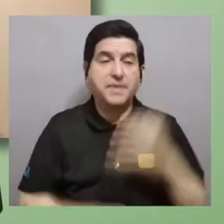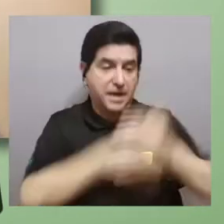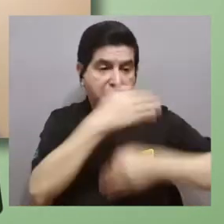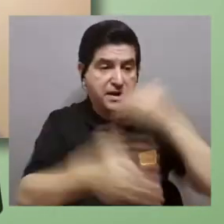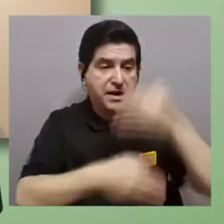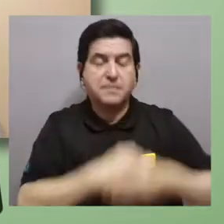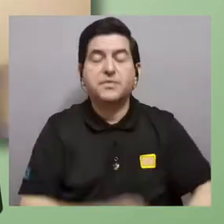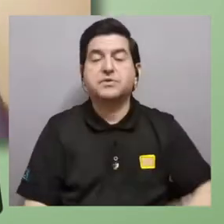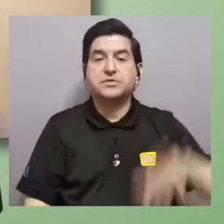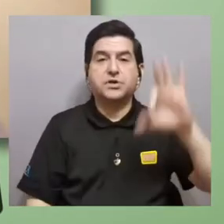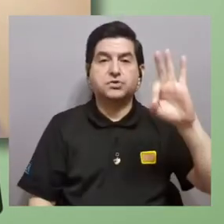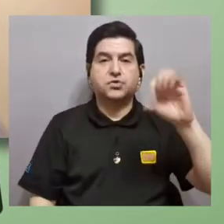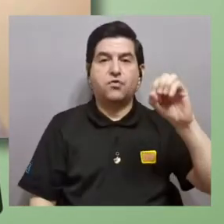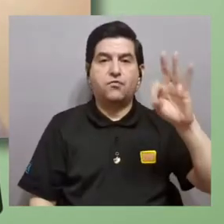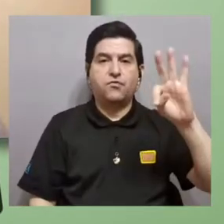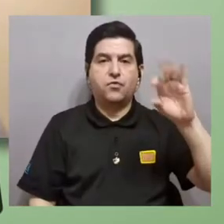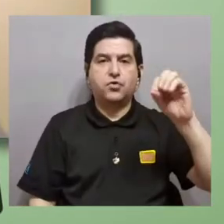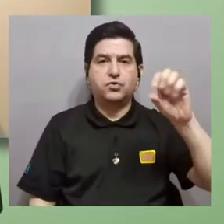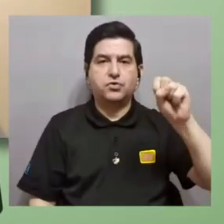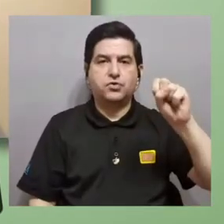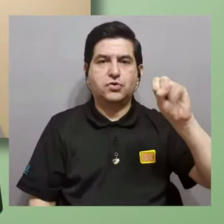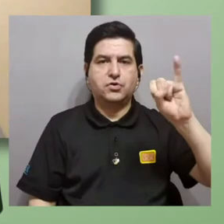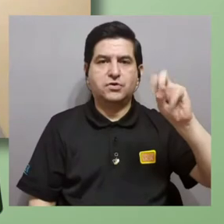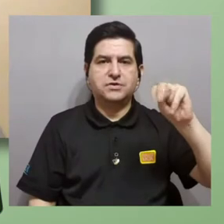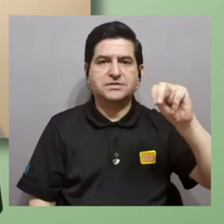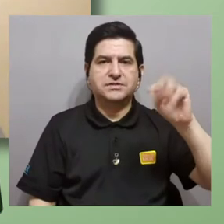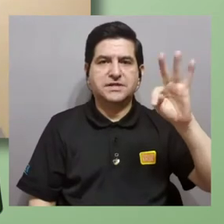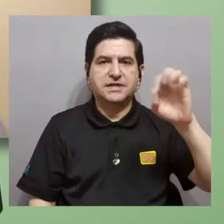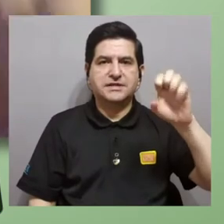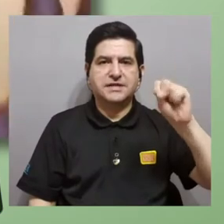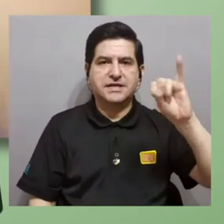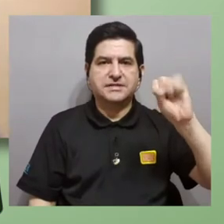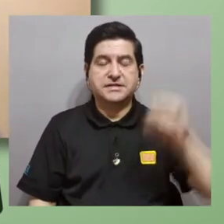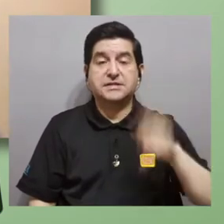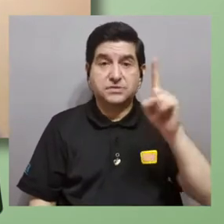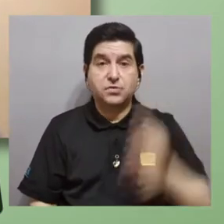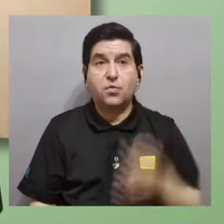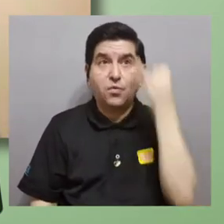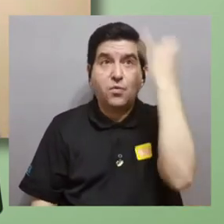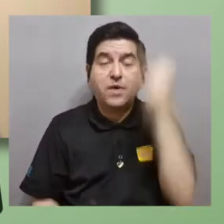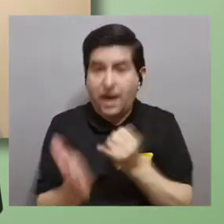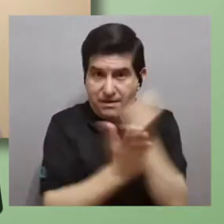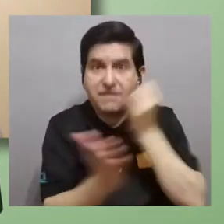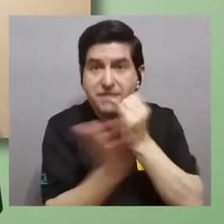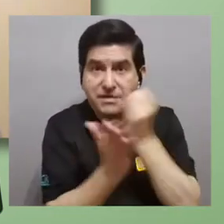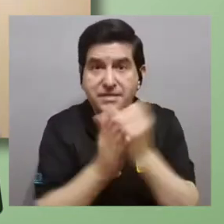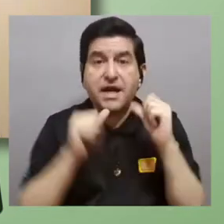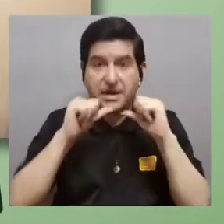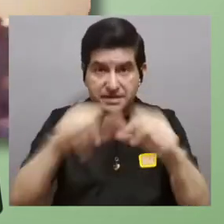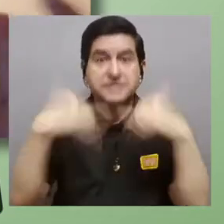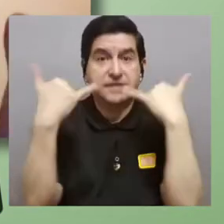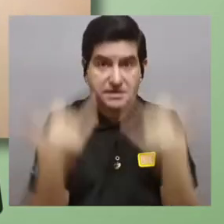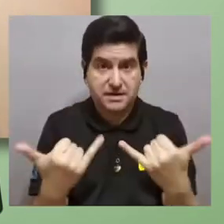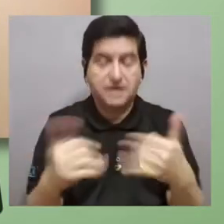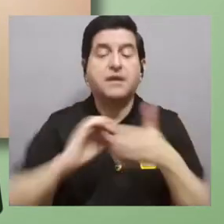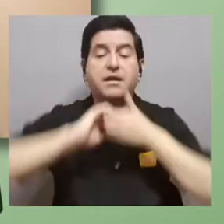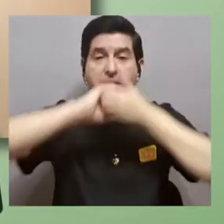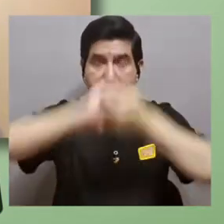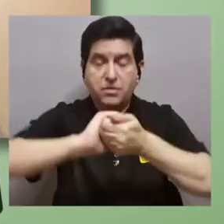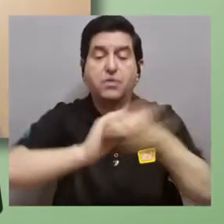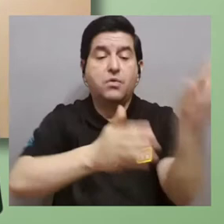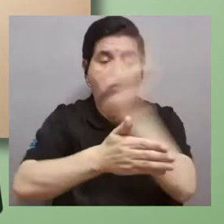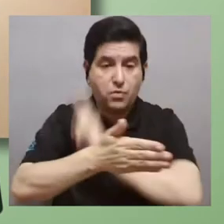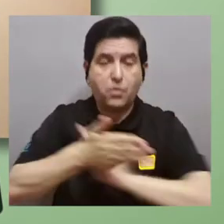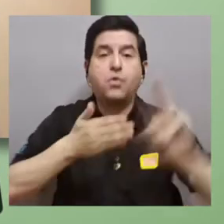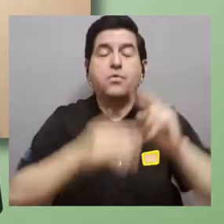de la fotosíntesis para posibles fuentes de energía. Una de las líneas de investigación que seguimos trabajando actualmente y, por